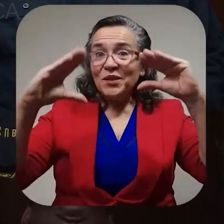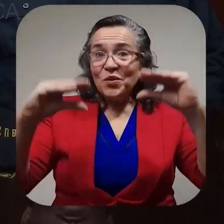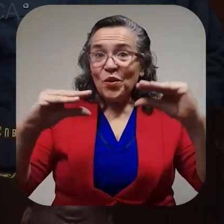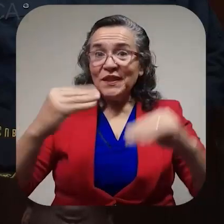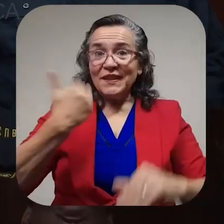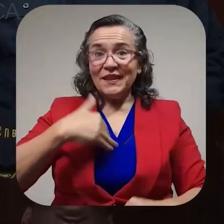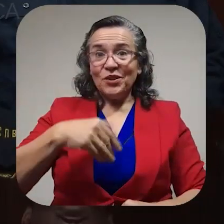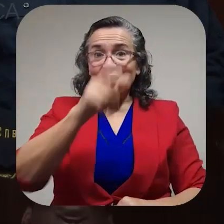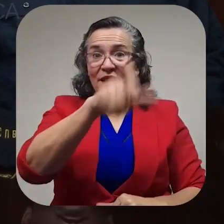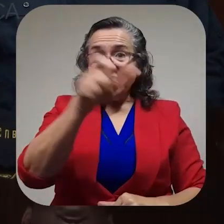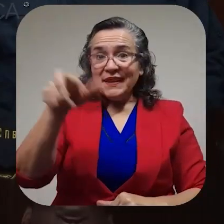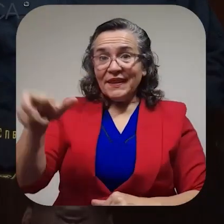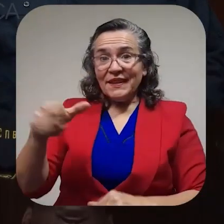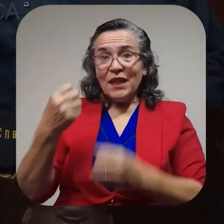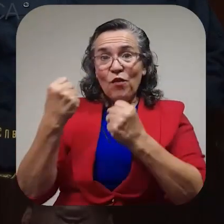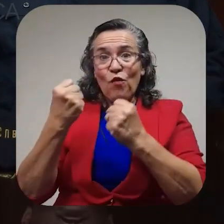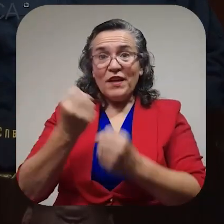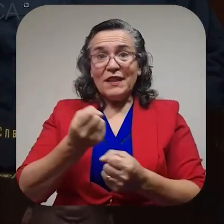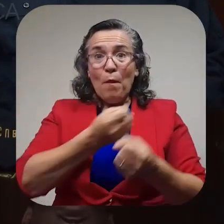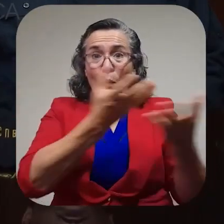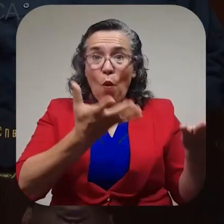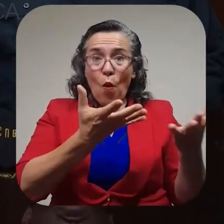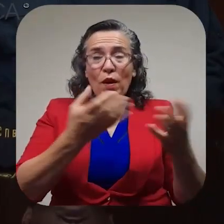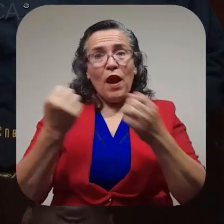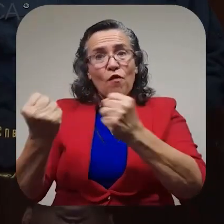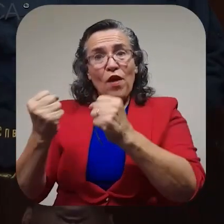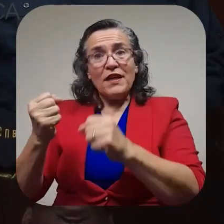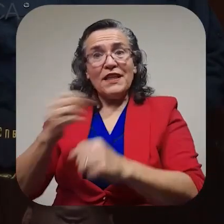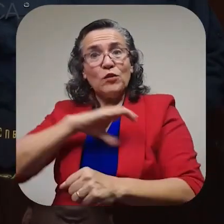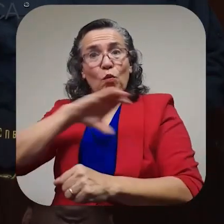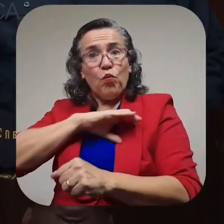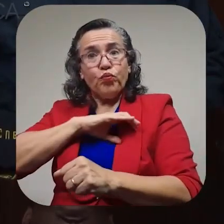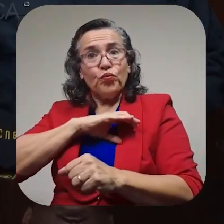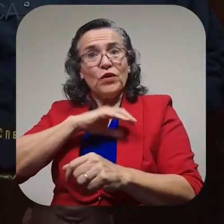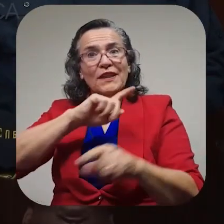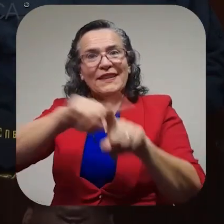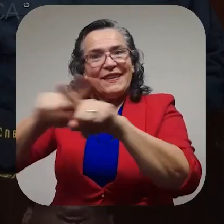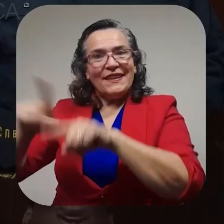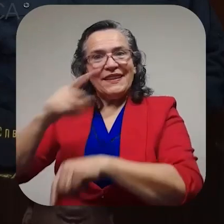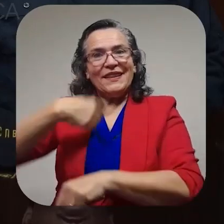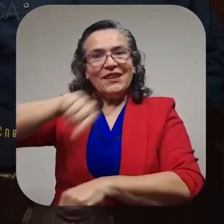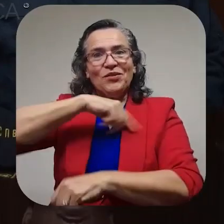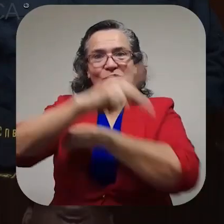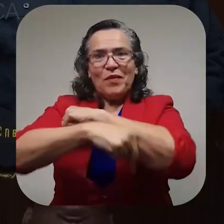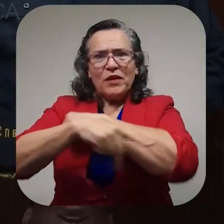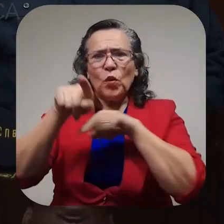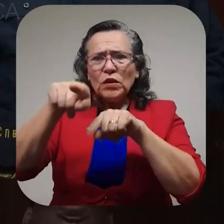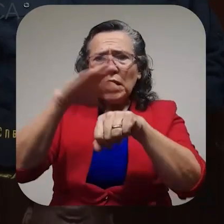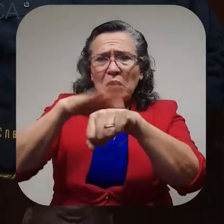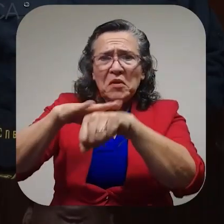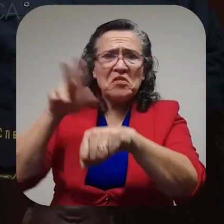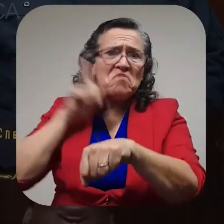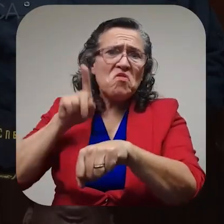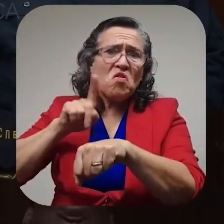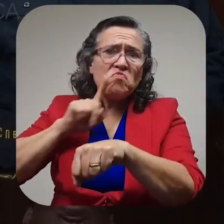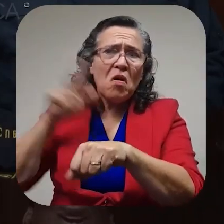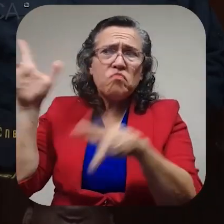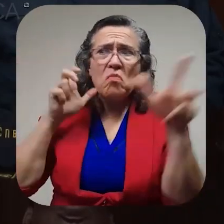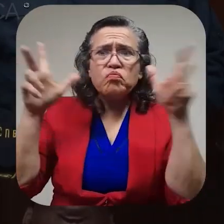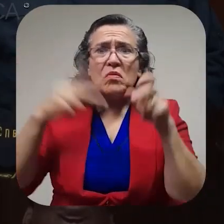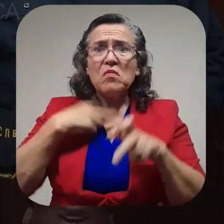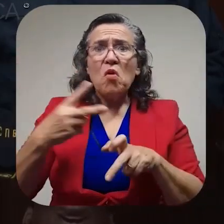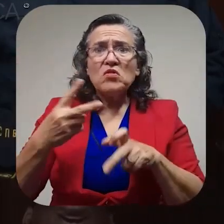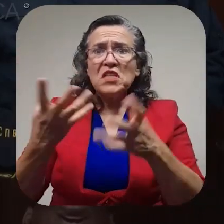Señores agentes de la Fuerza Pública y Fuerzas Policiales de nuestro país, no se dejen engañar y no escuchen